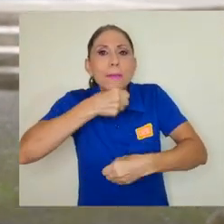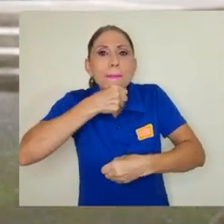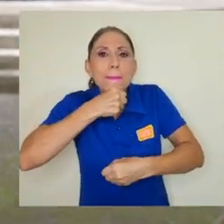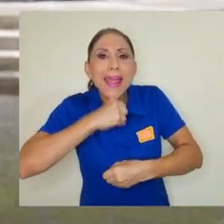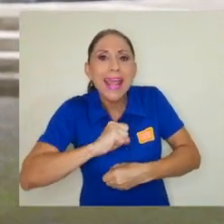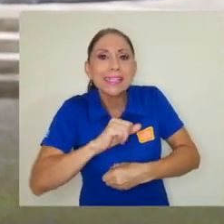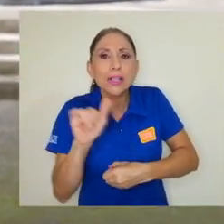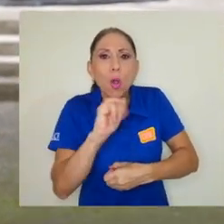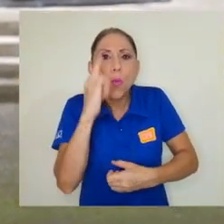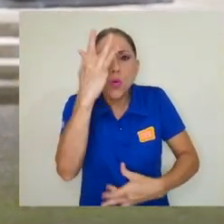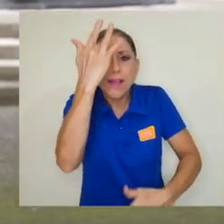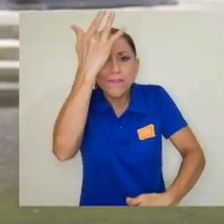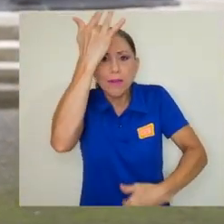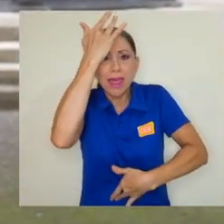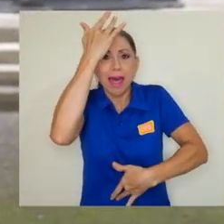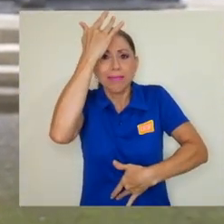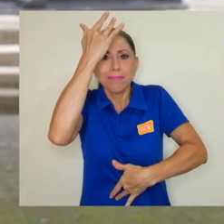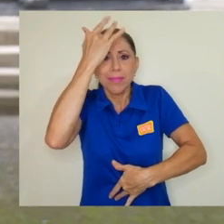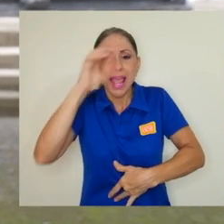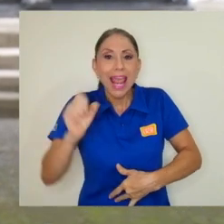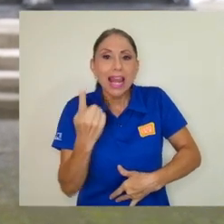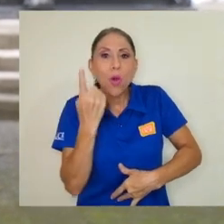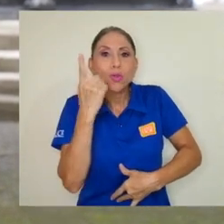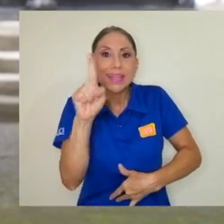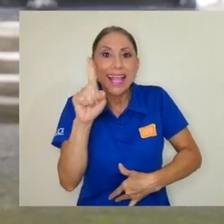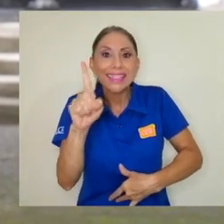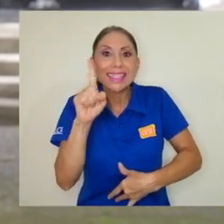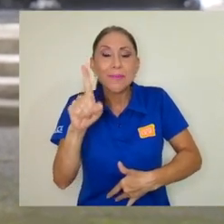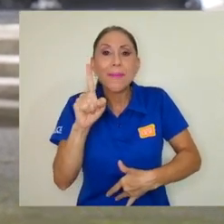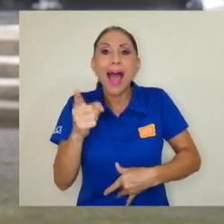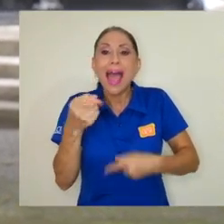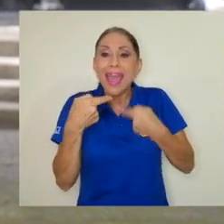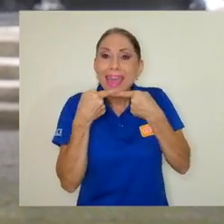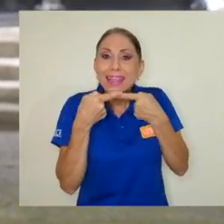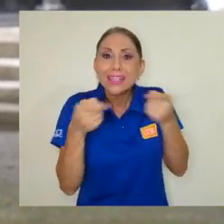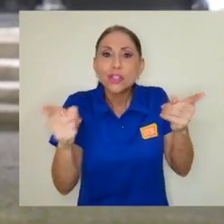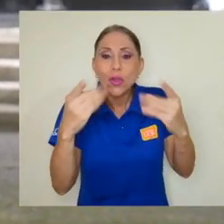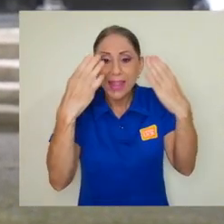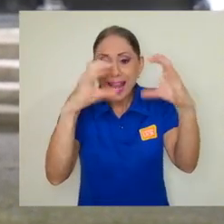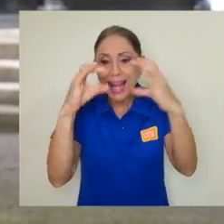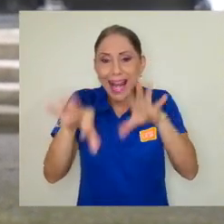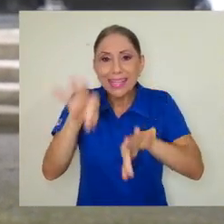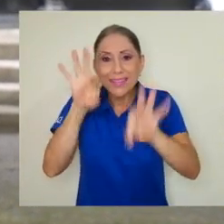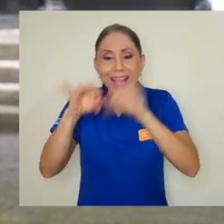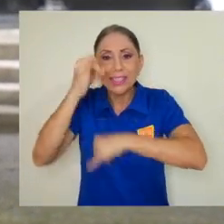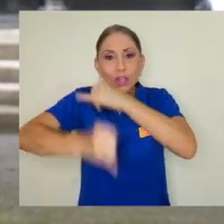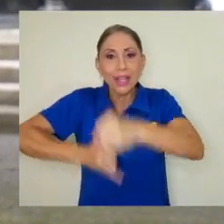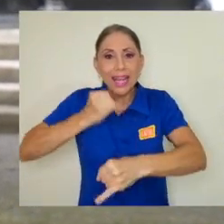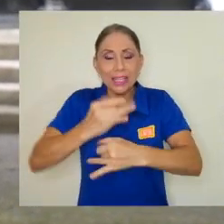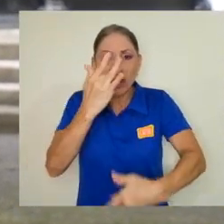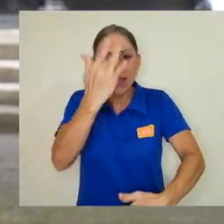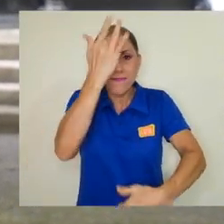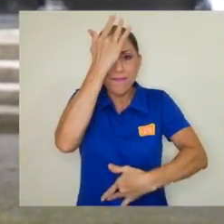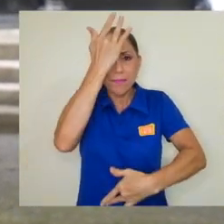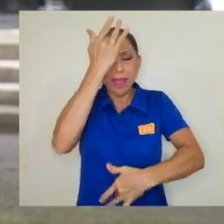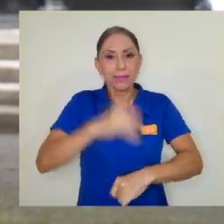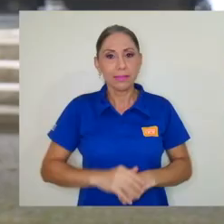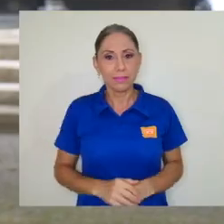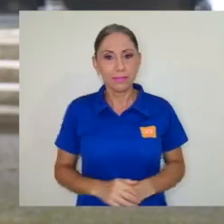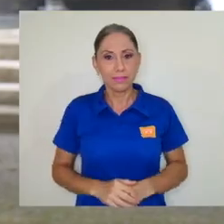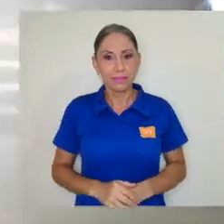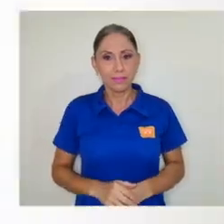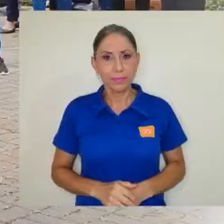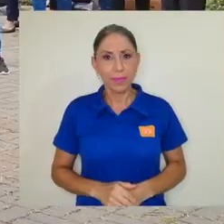vejez como una enfermedad en la undécima edición de la Clasificación Internacional de Enfermedades.